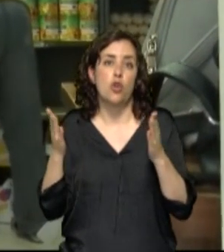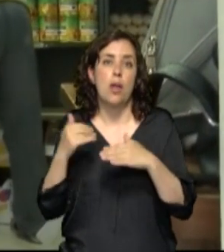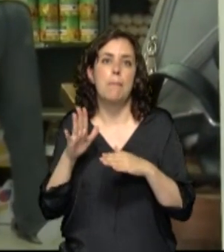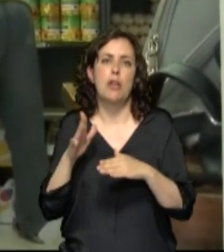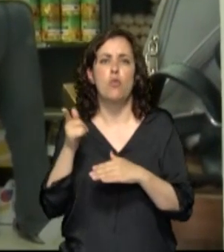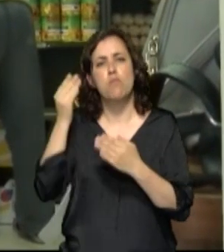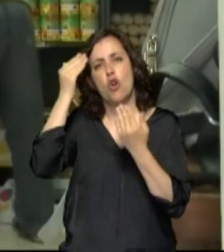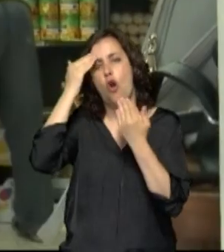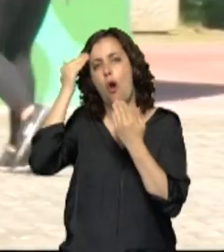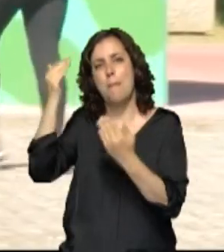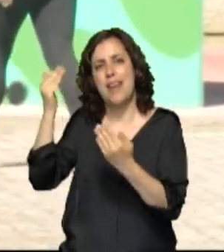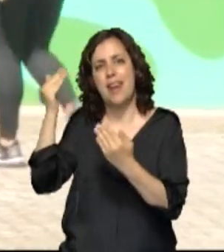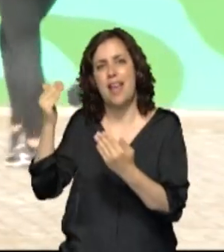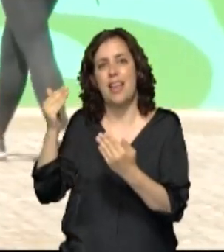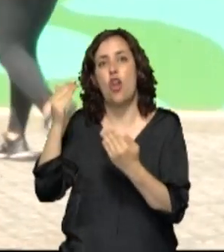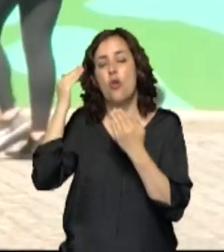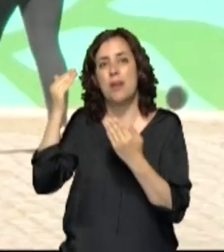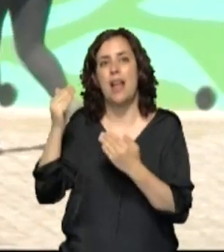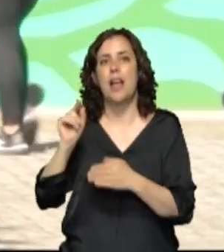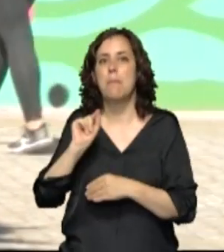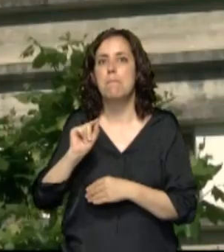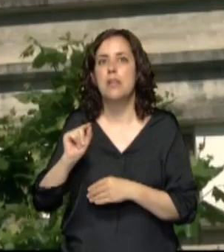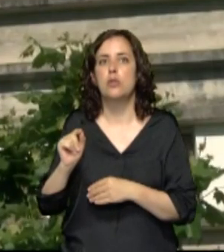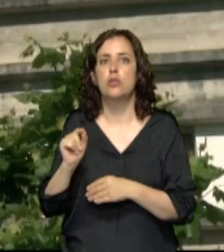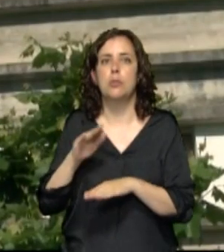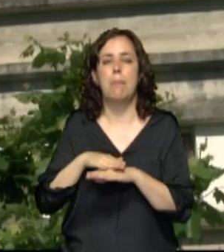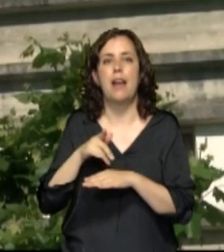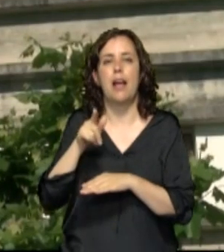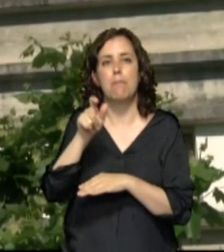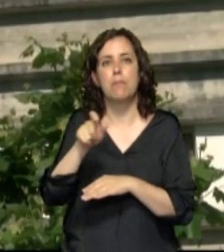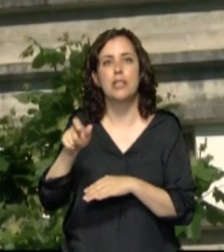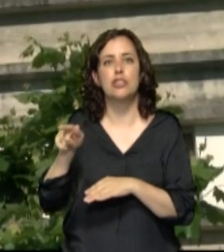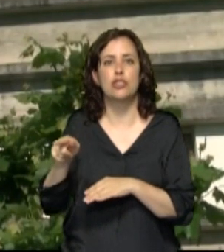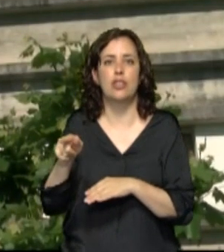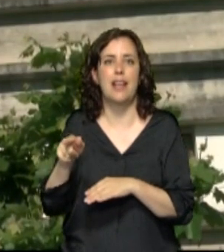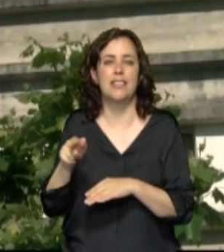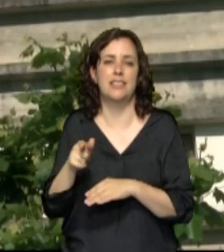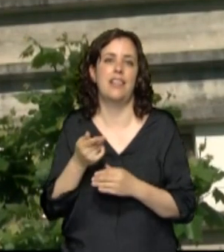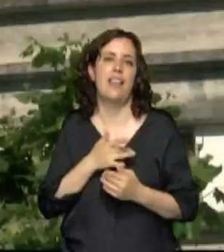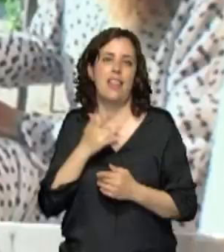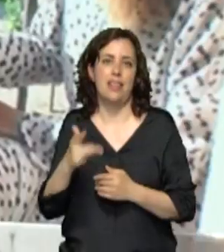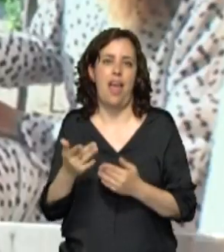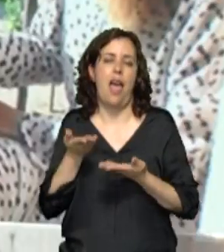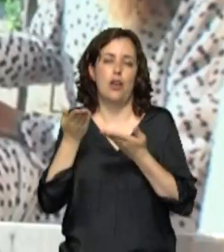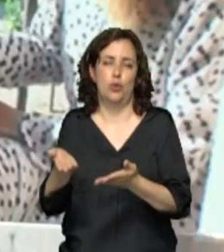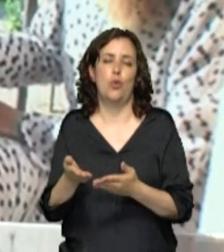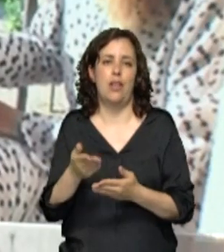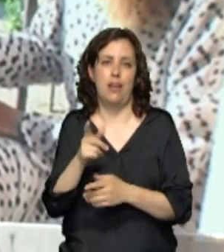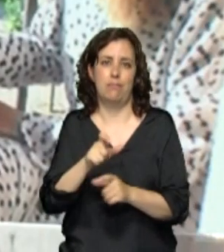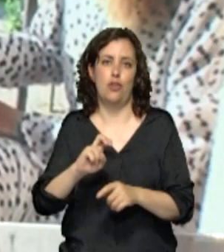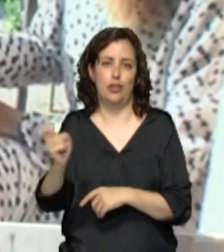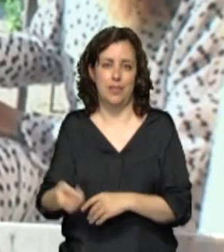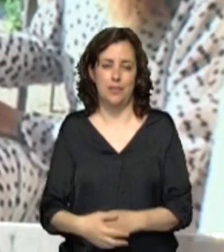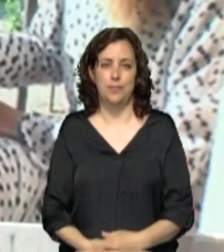homenaje. Unos minutos que dedicamos a estas personas que dedican su vida a ayudar a los demás. Bueno y la